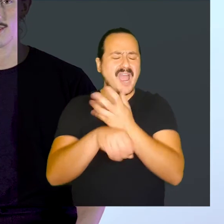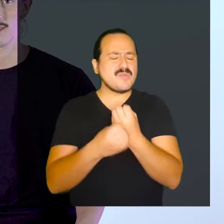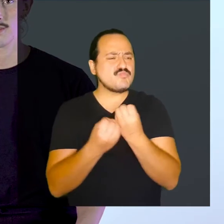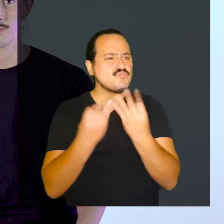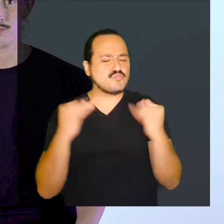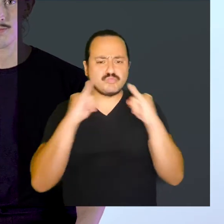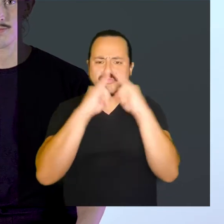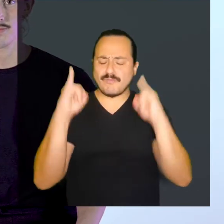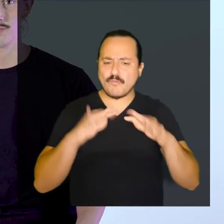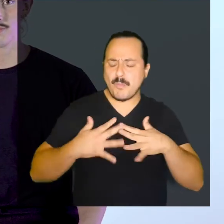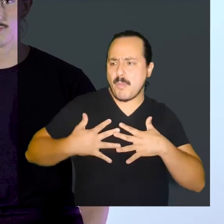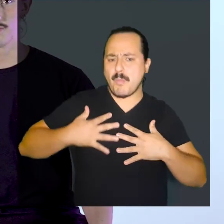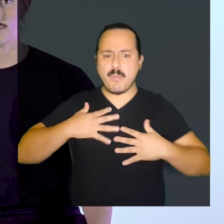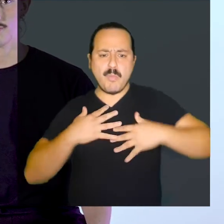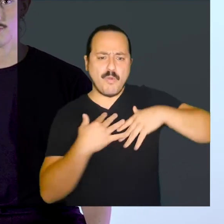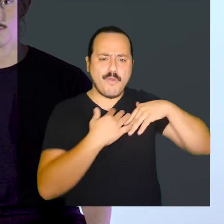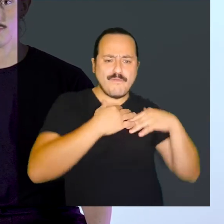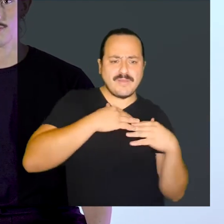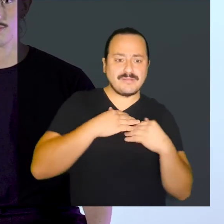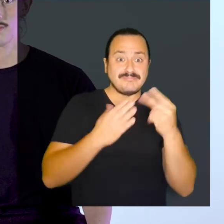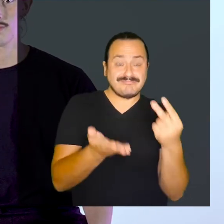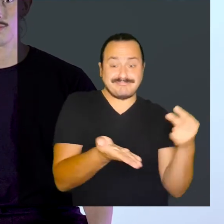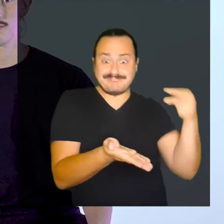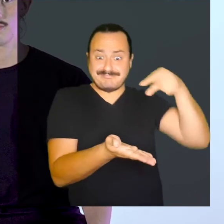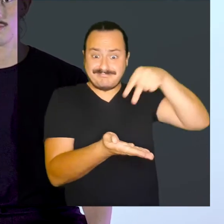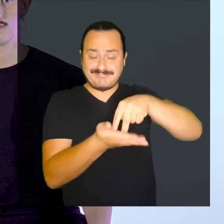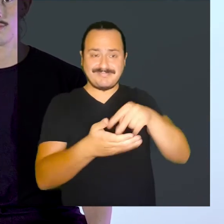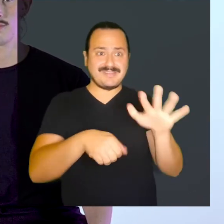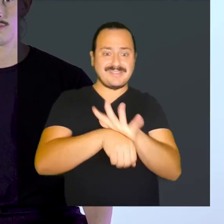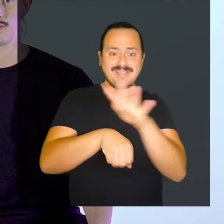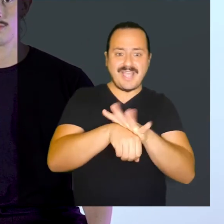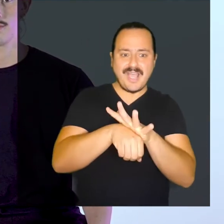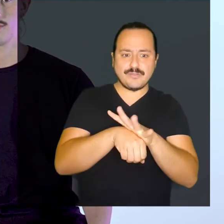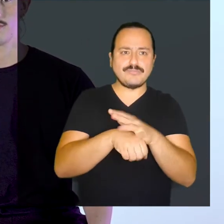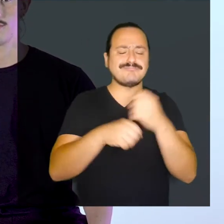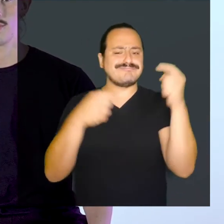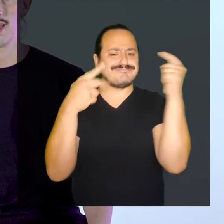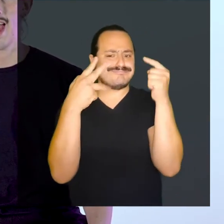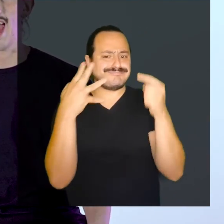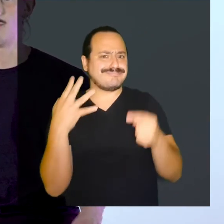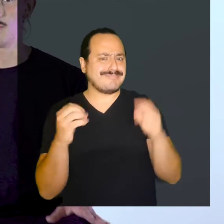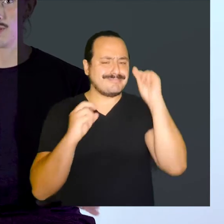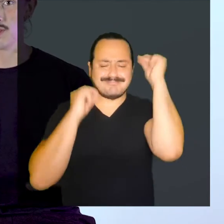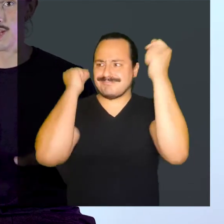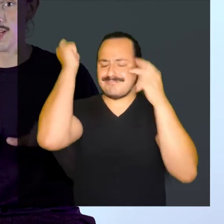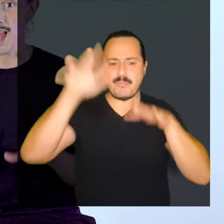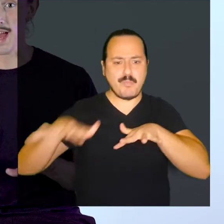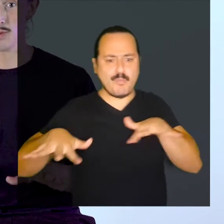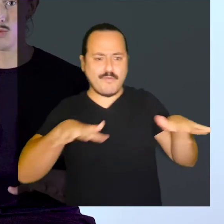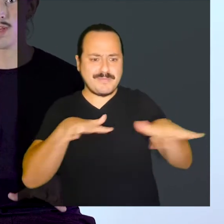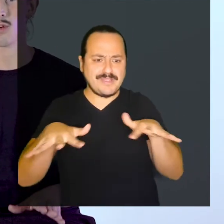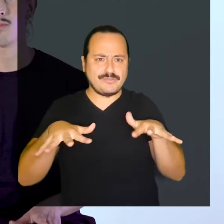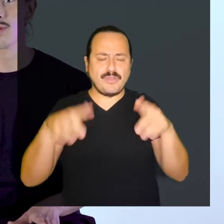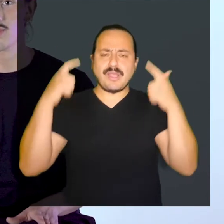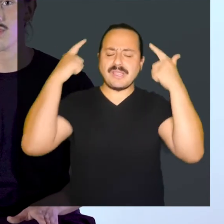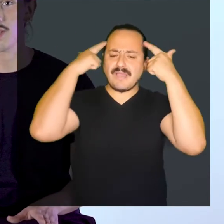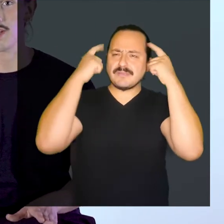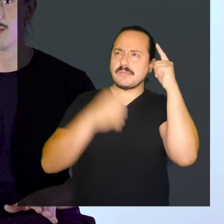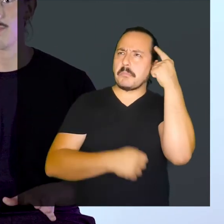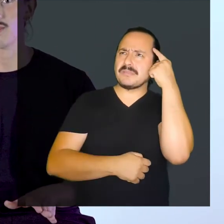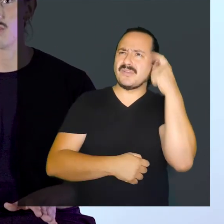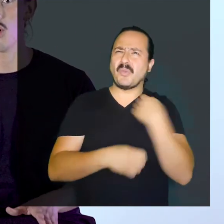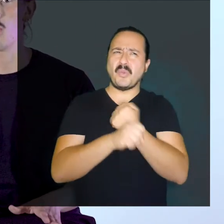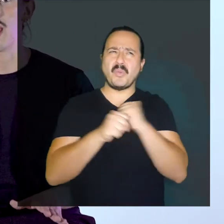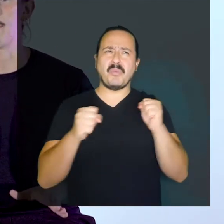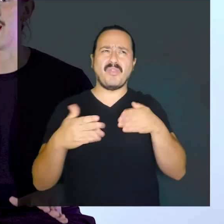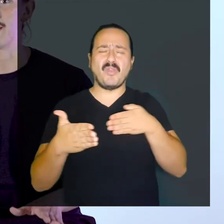Si tenemos en consideración las múltiples posibilidades de nuestro cuerpo y sus movimientos Al momento de crear una composición